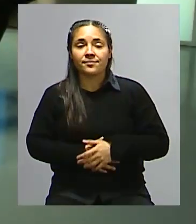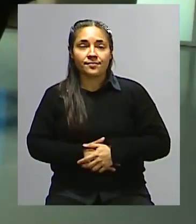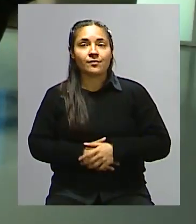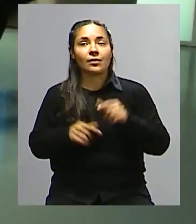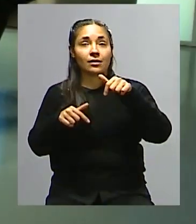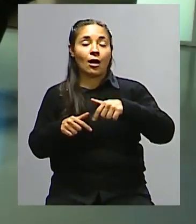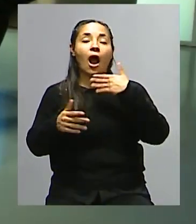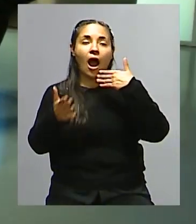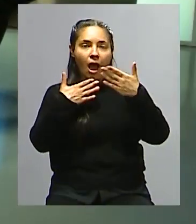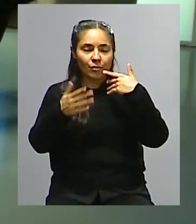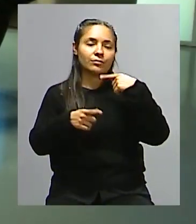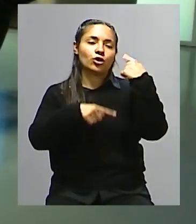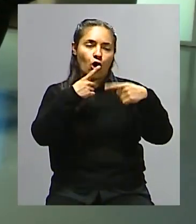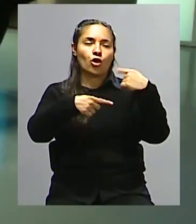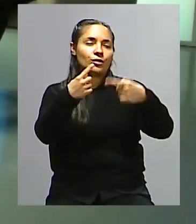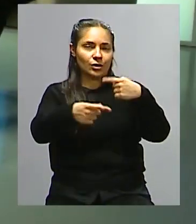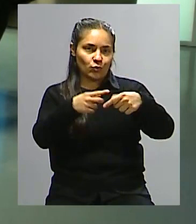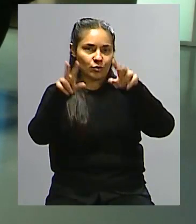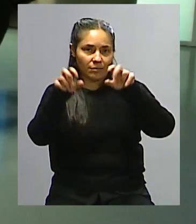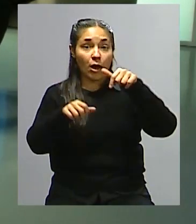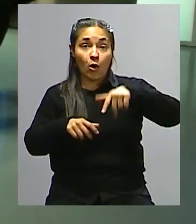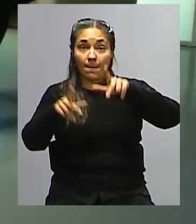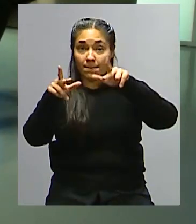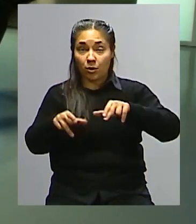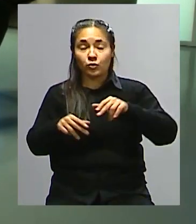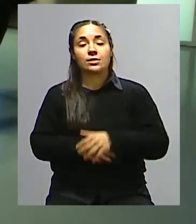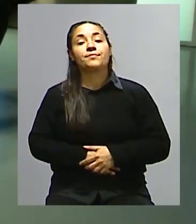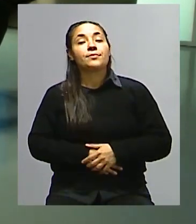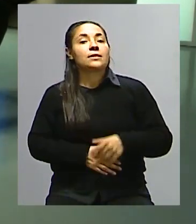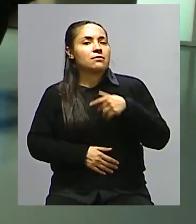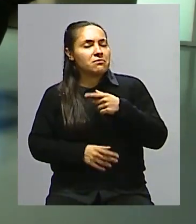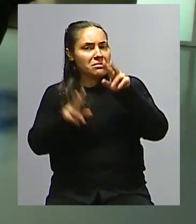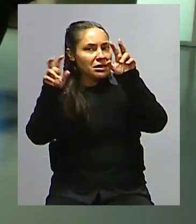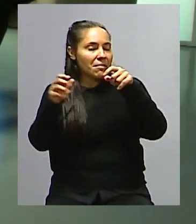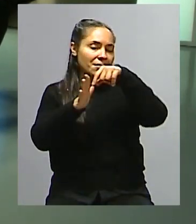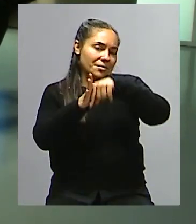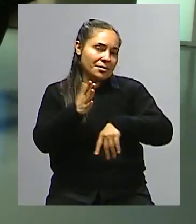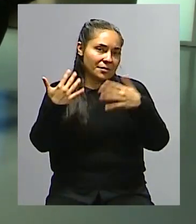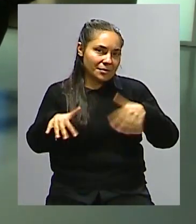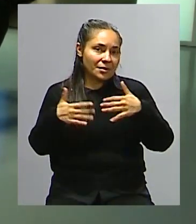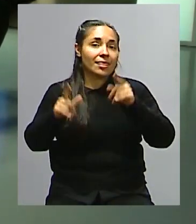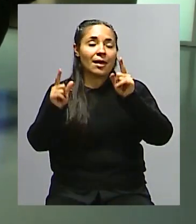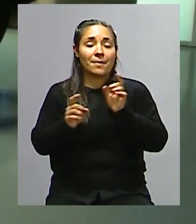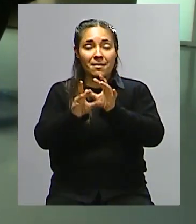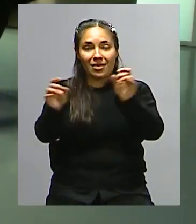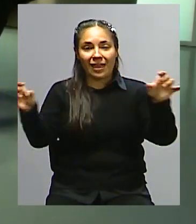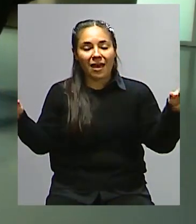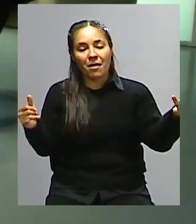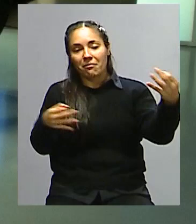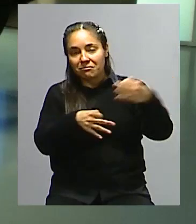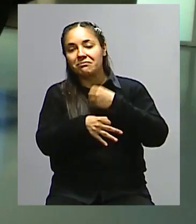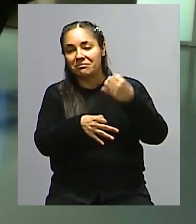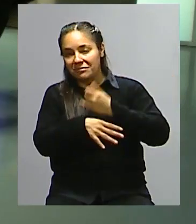Bueno, vamos a seguir hablando de esto. Ahora nos vamos a ir a una pausa, pero me parece que hay mucho de qué hablar porque además la pandemia nos ha dejado muchas enseñanzas y nada